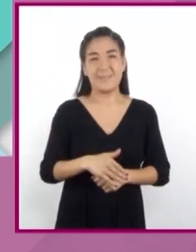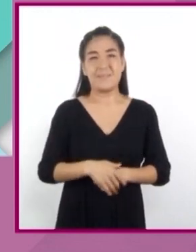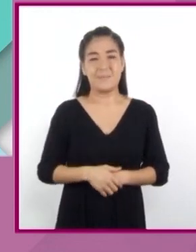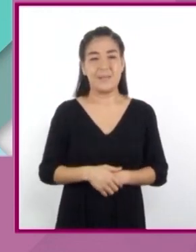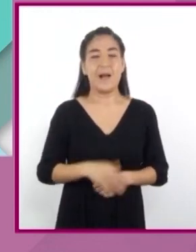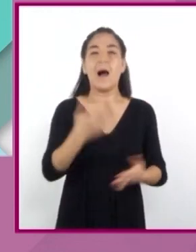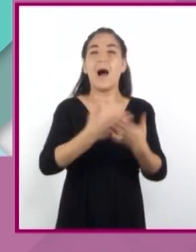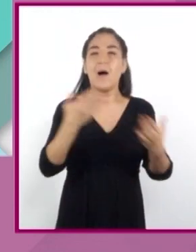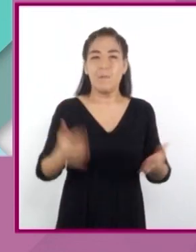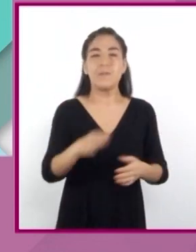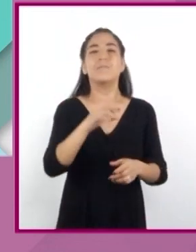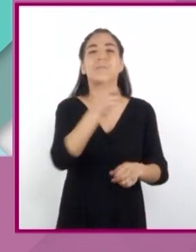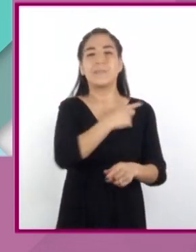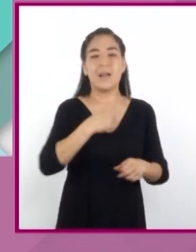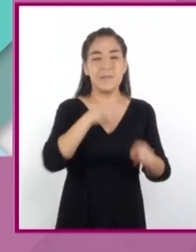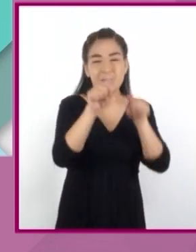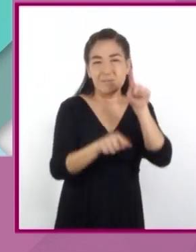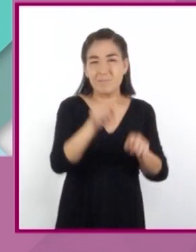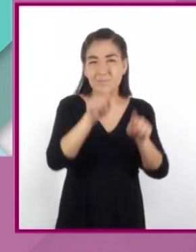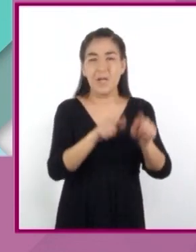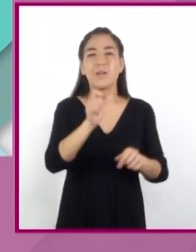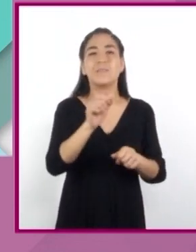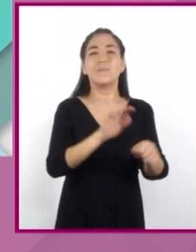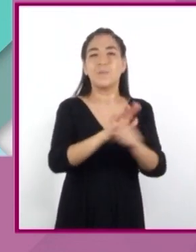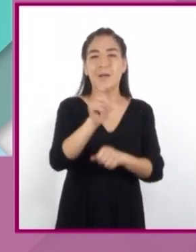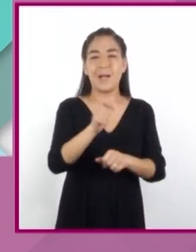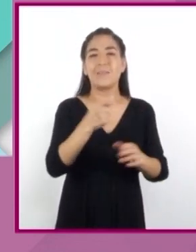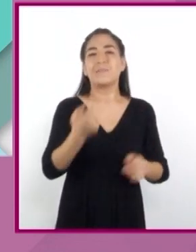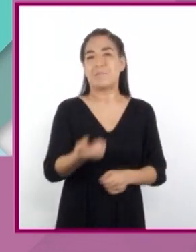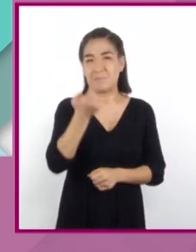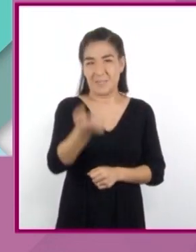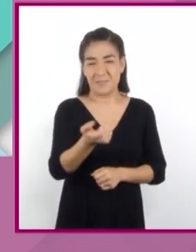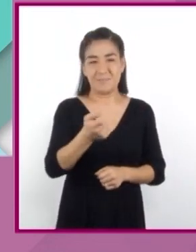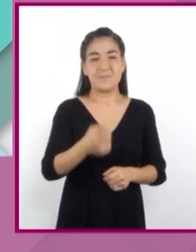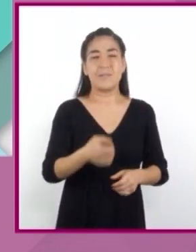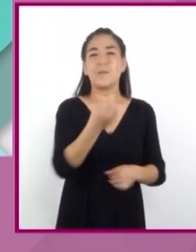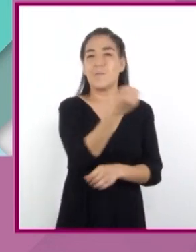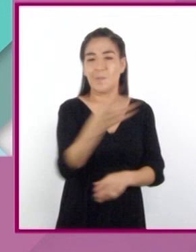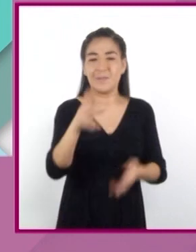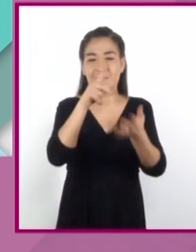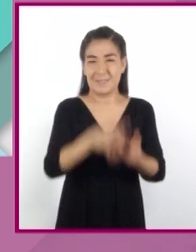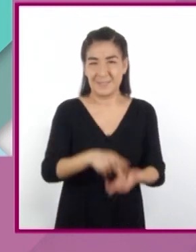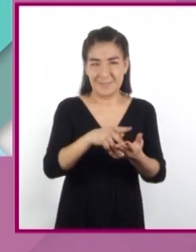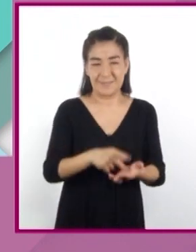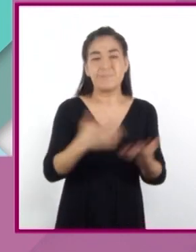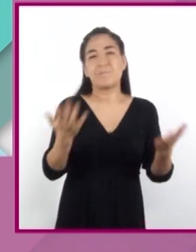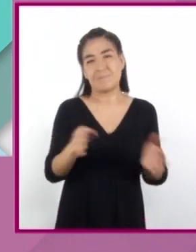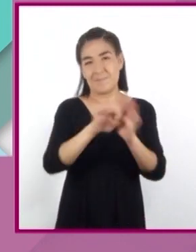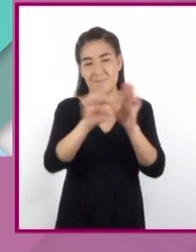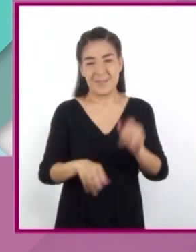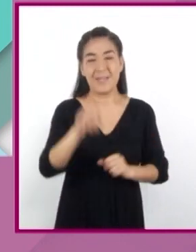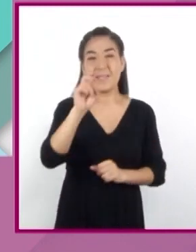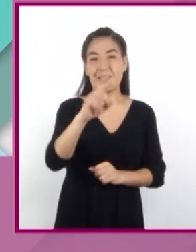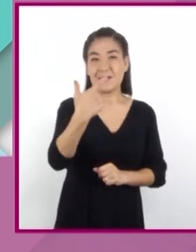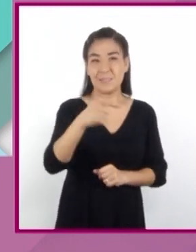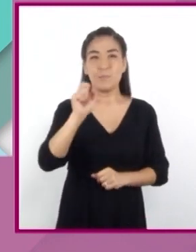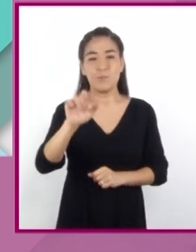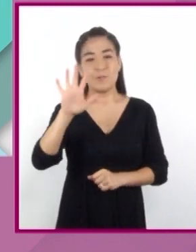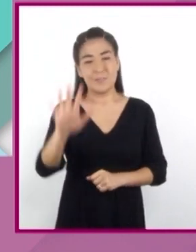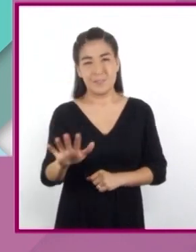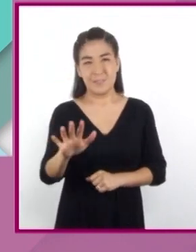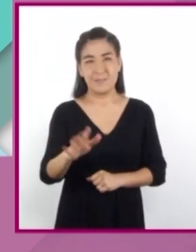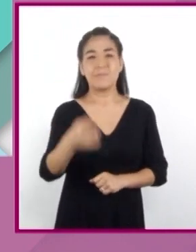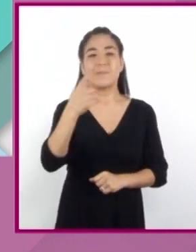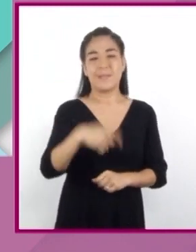ahora debemos calcular el cociente del precio entre la cantidad de kilogramos, es decir, 37.5